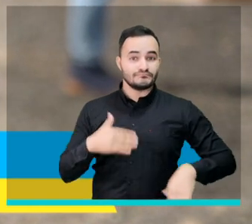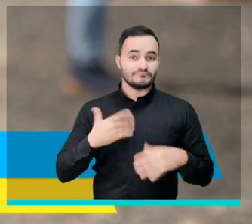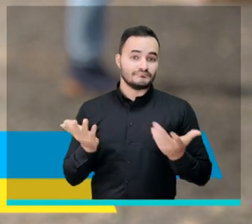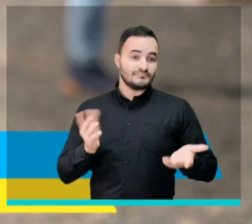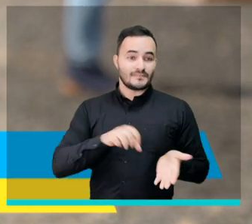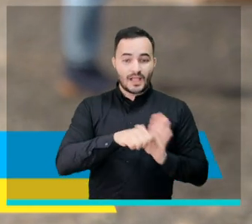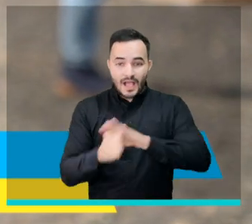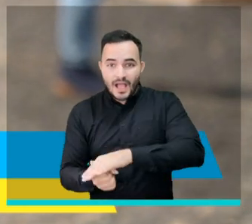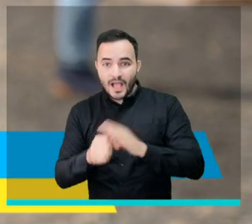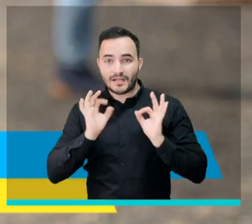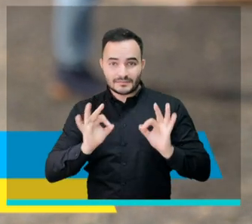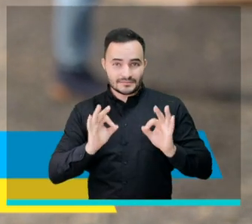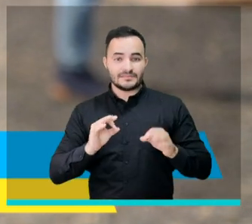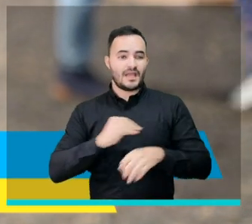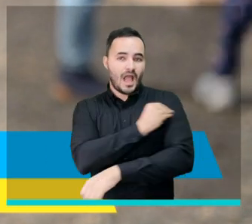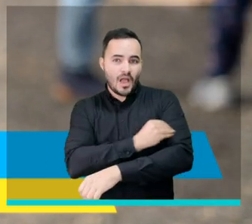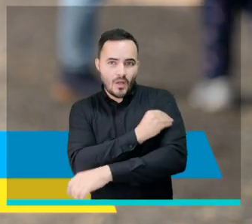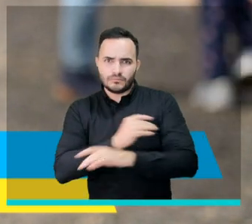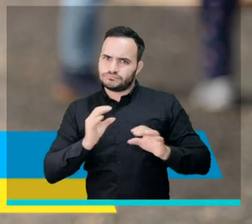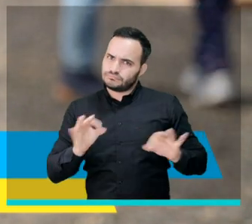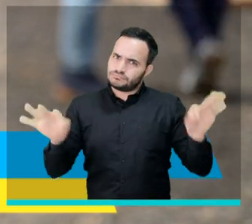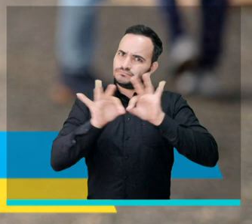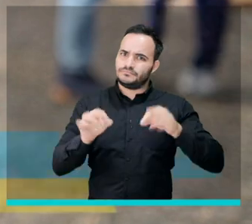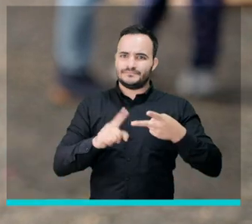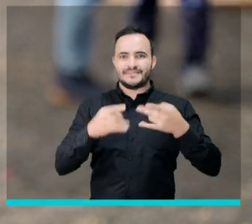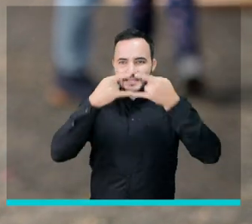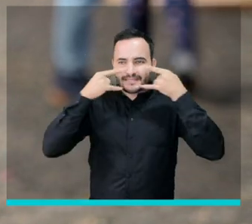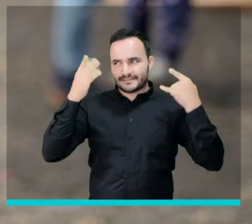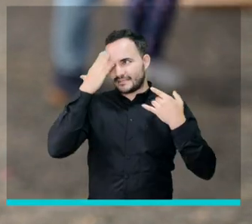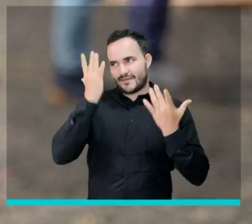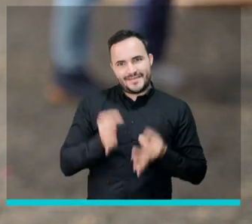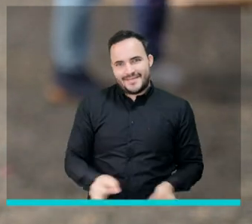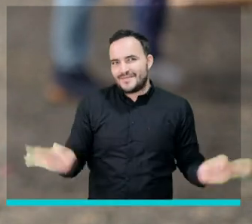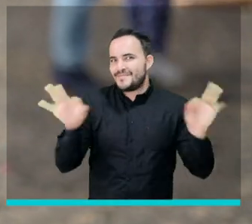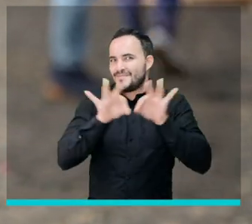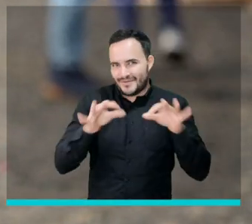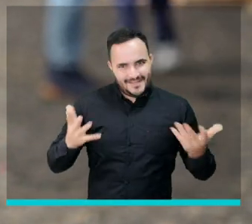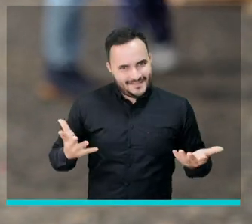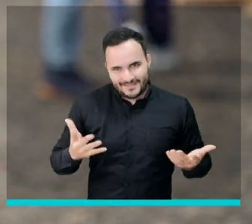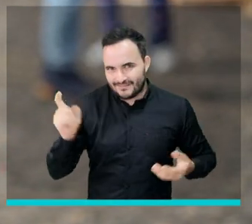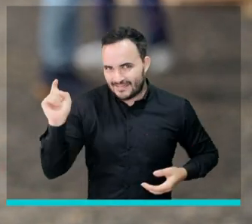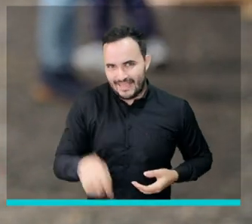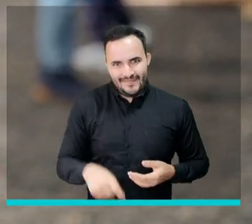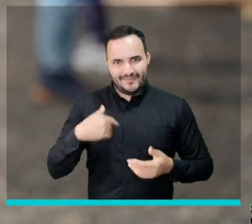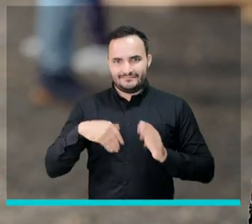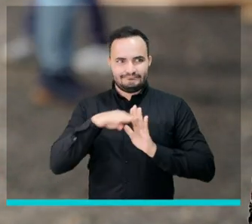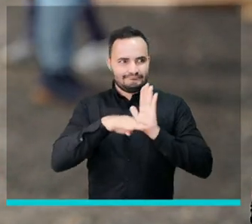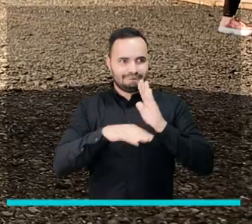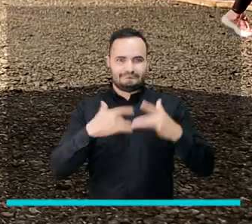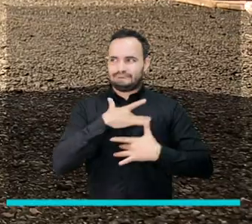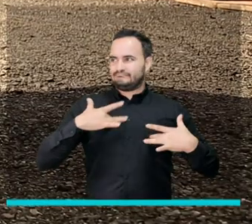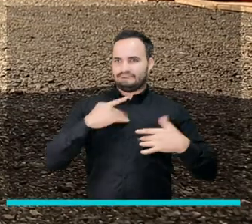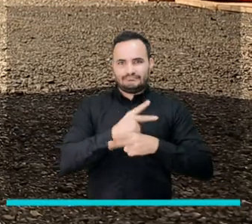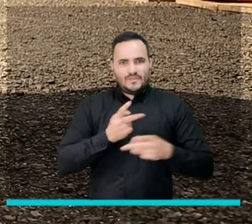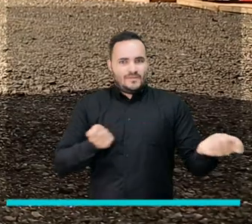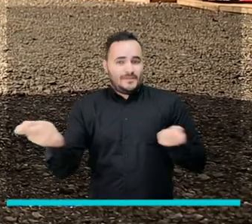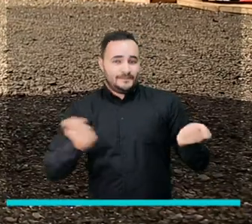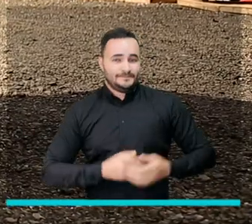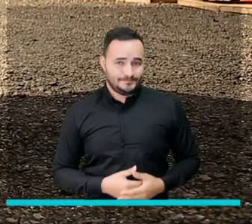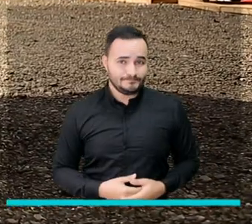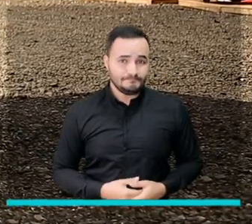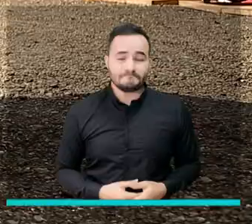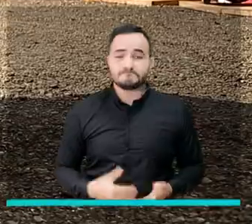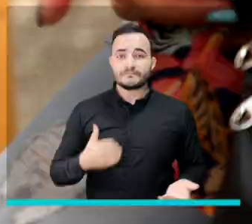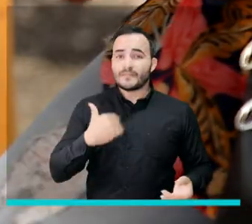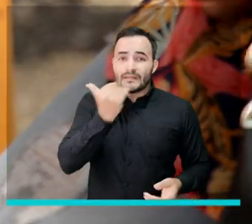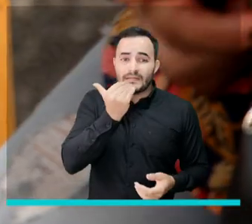muy importante y obviamente el tapaupas, es algo fundamental de todas estas cosas de bioseguridad. Porque